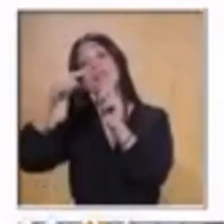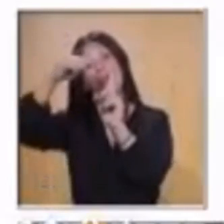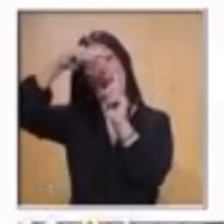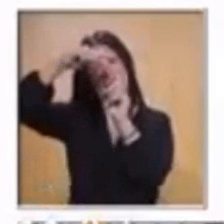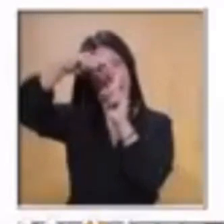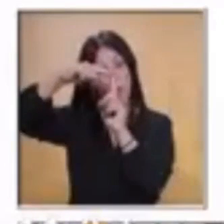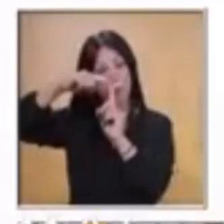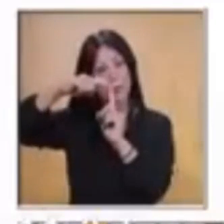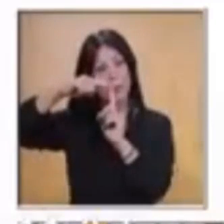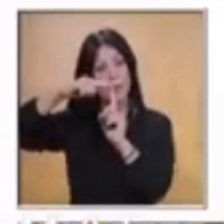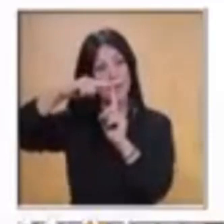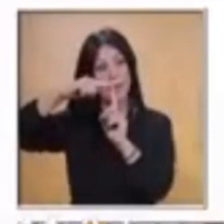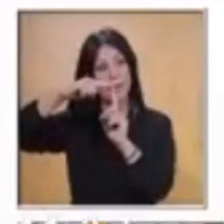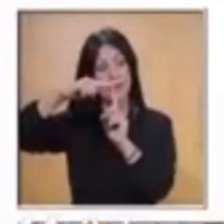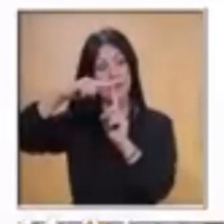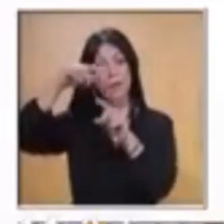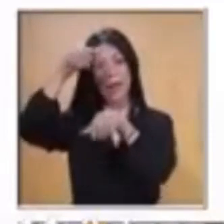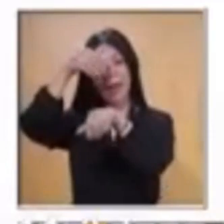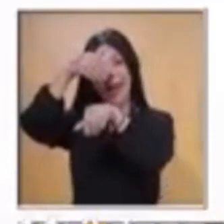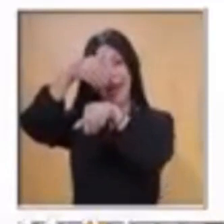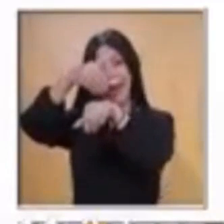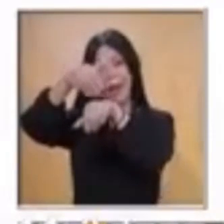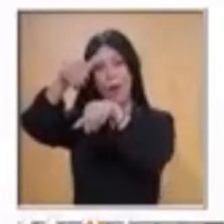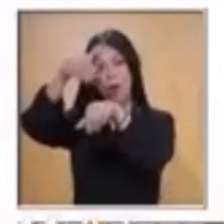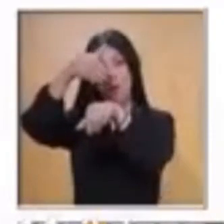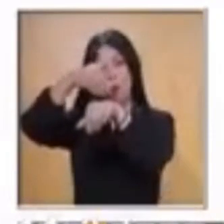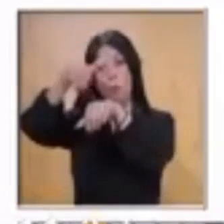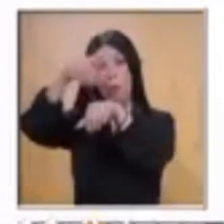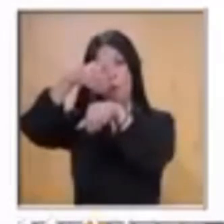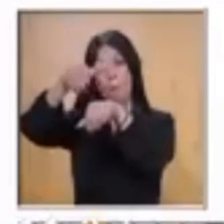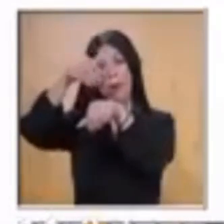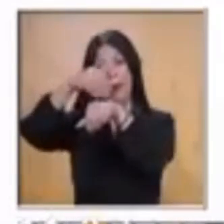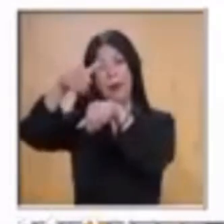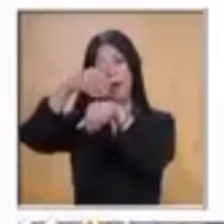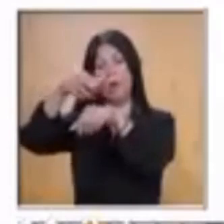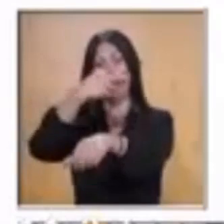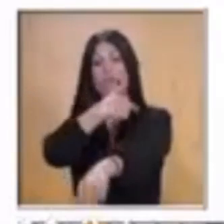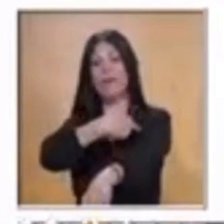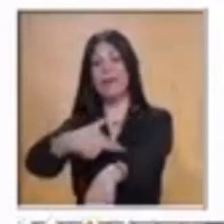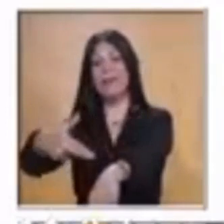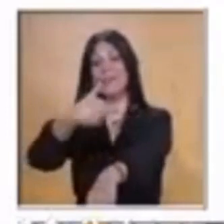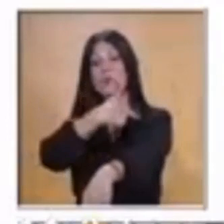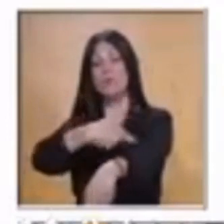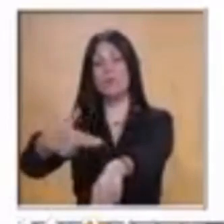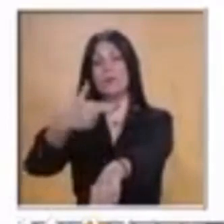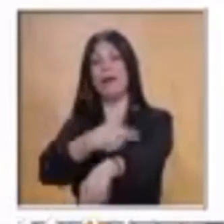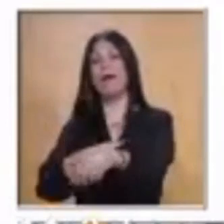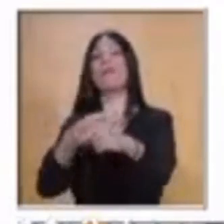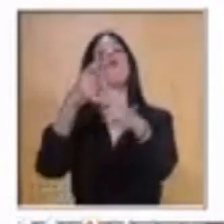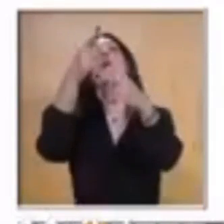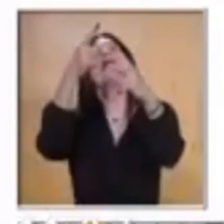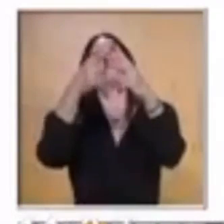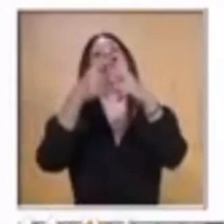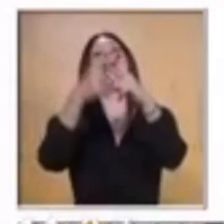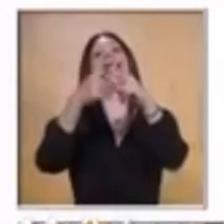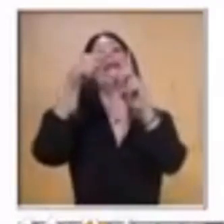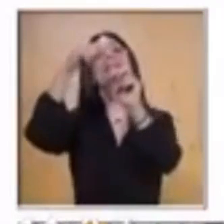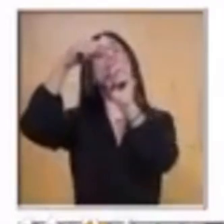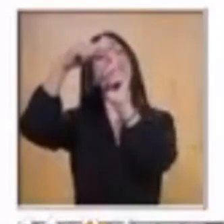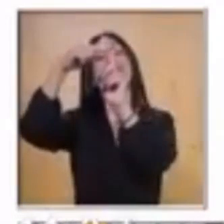el número que representa el resultado de la división entre el número que nos dieron en la